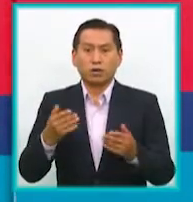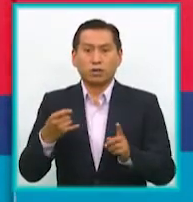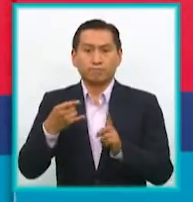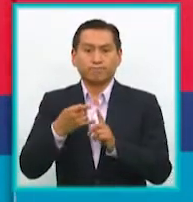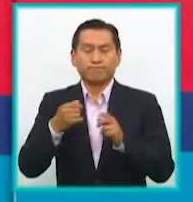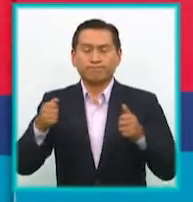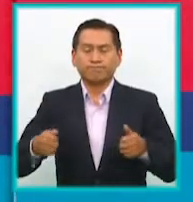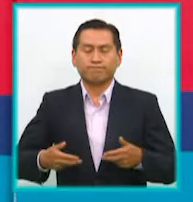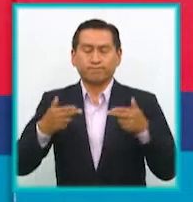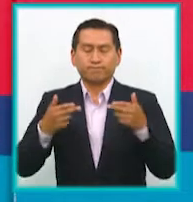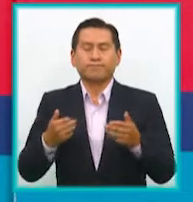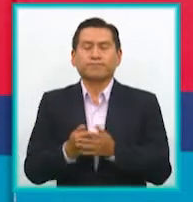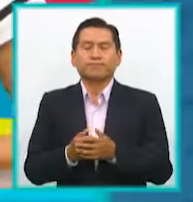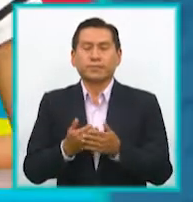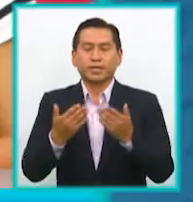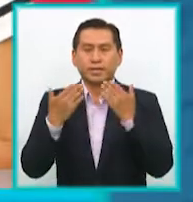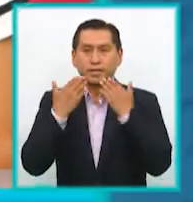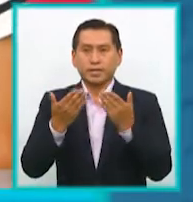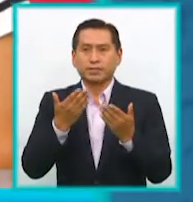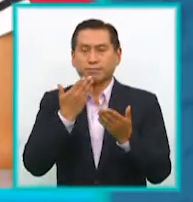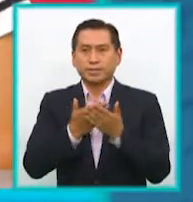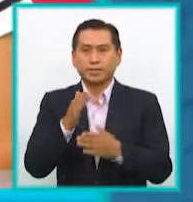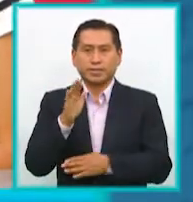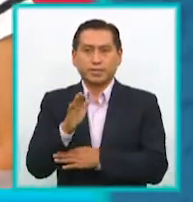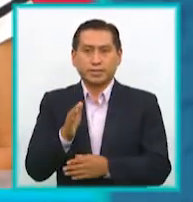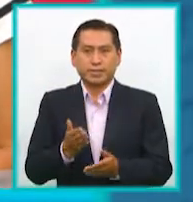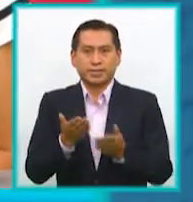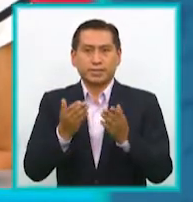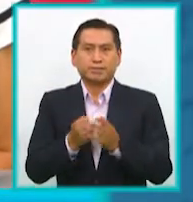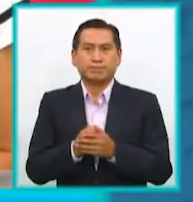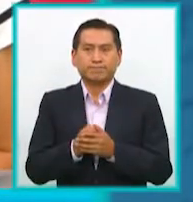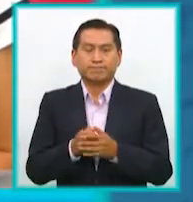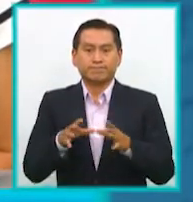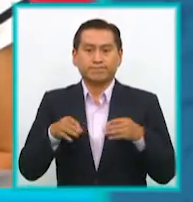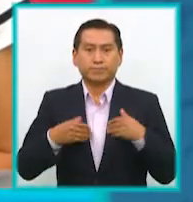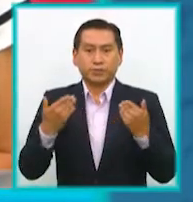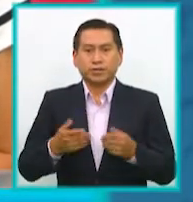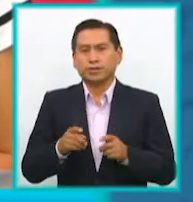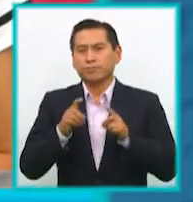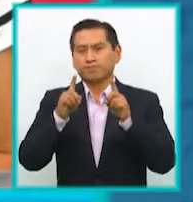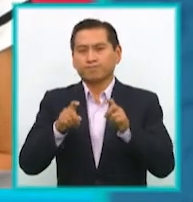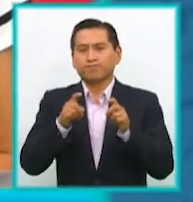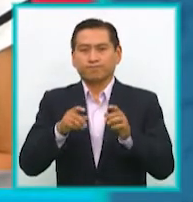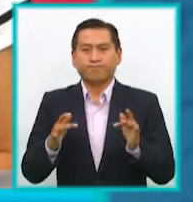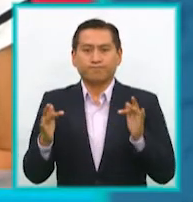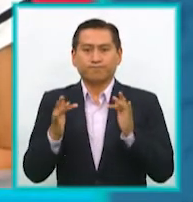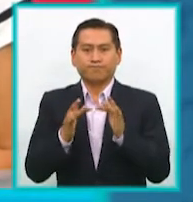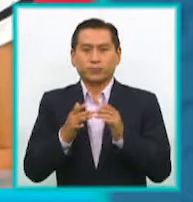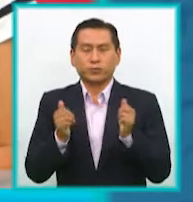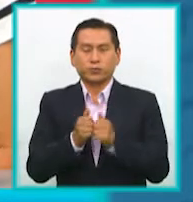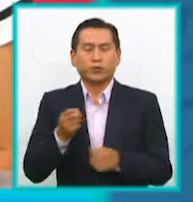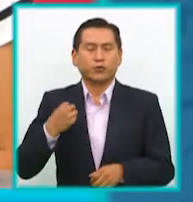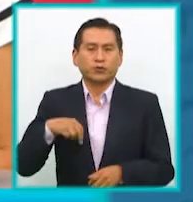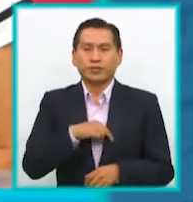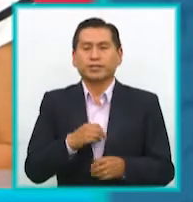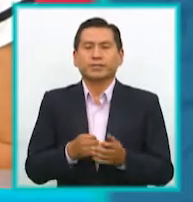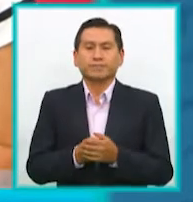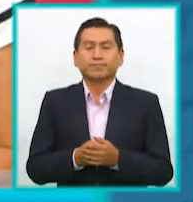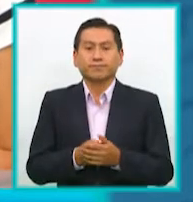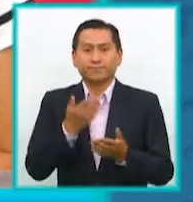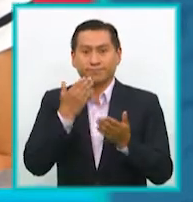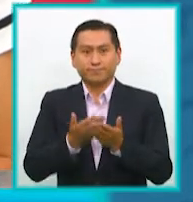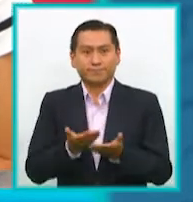la plataforma Zoom, quiero darle las gracias y las muy buenas tardes por aceptar nuestra entrevista y por estar conectado con nuestro programa. Querido Diego,